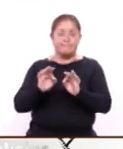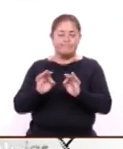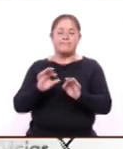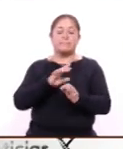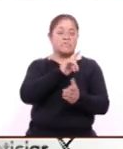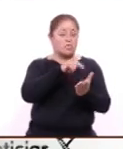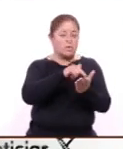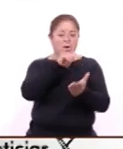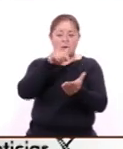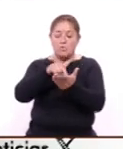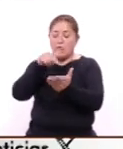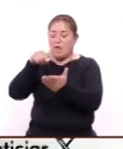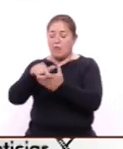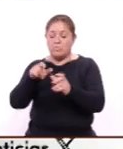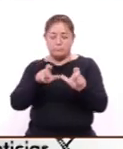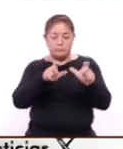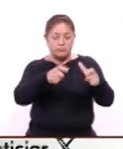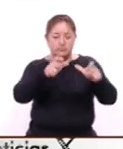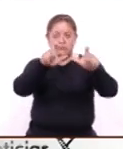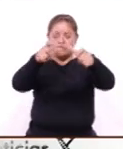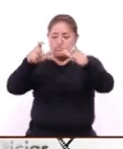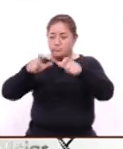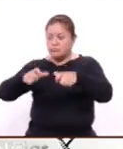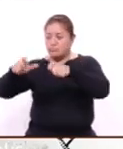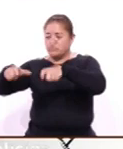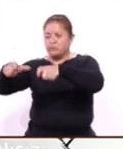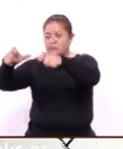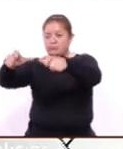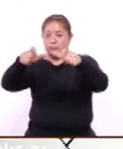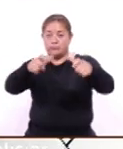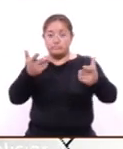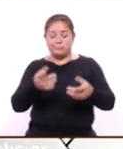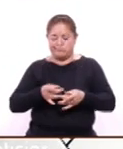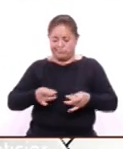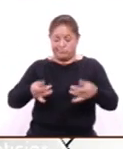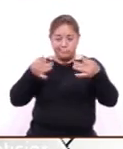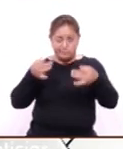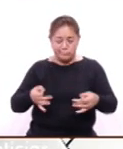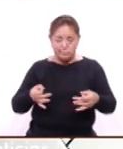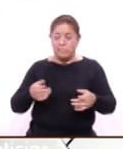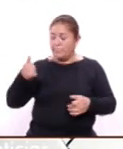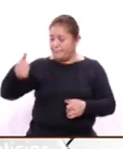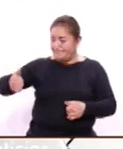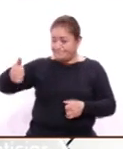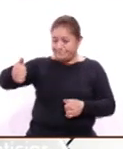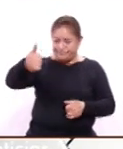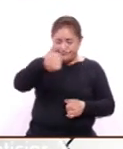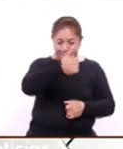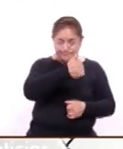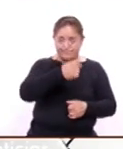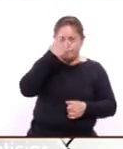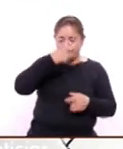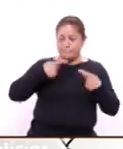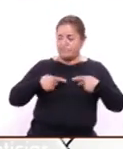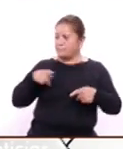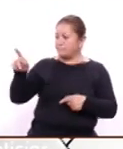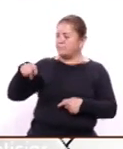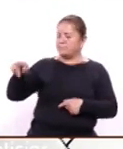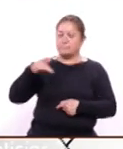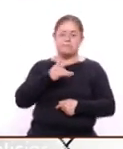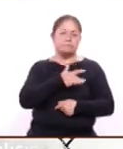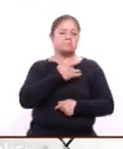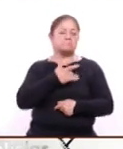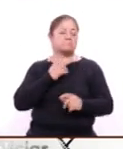espacios dignos, muy adecuados para que las personas se sientan en